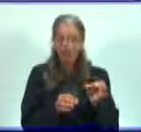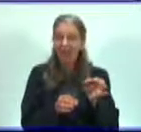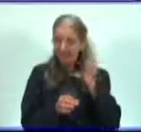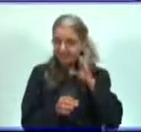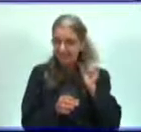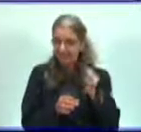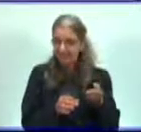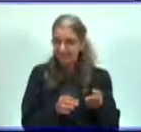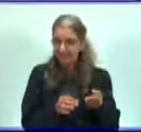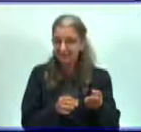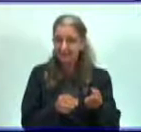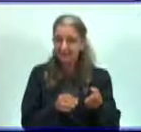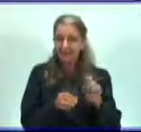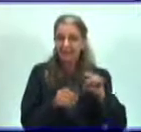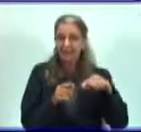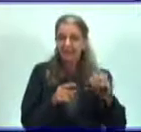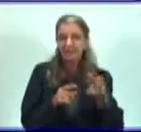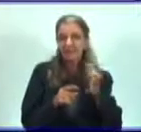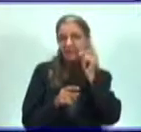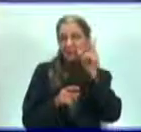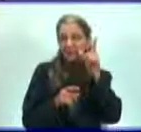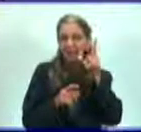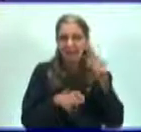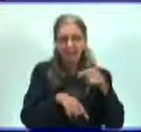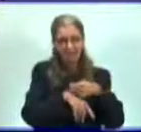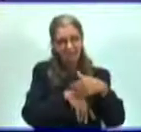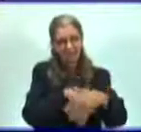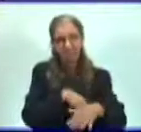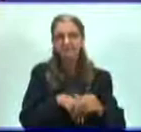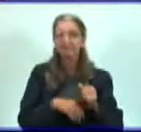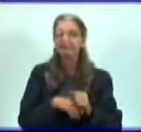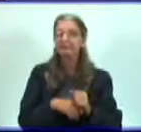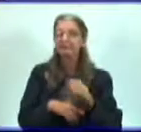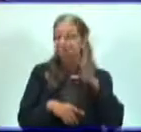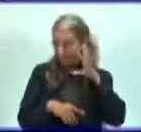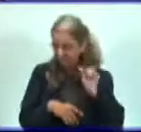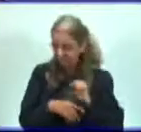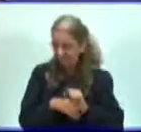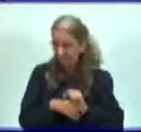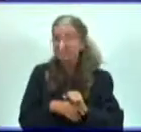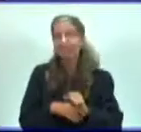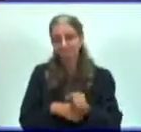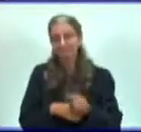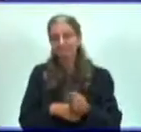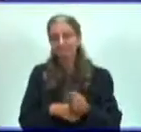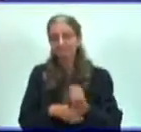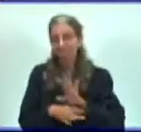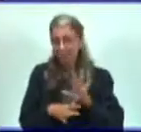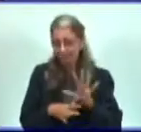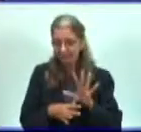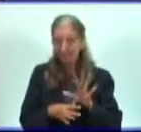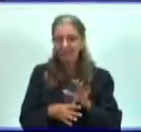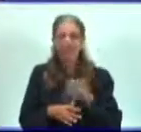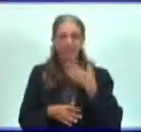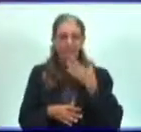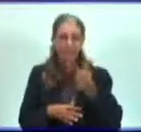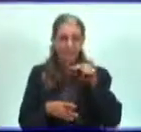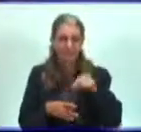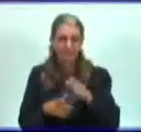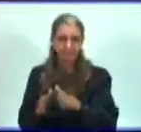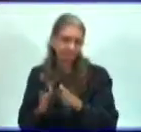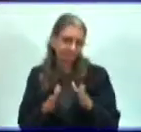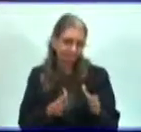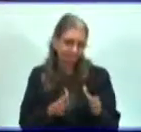Bien, ¿Lograste la nota? ¡Qué bueno! Vamos entonces a